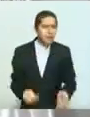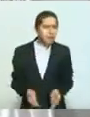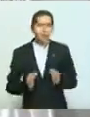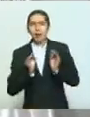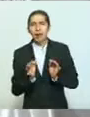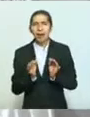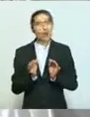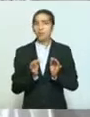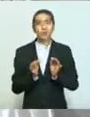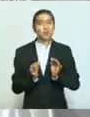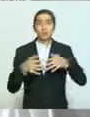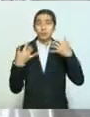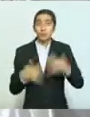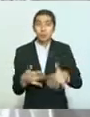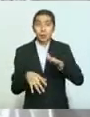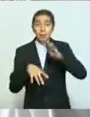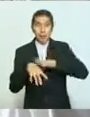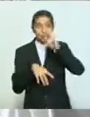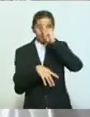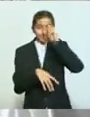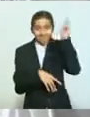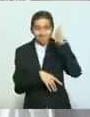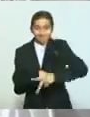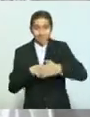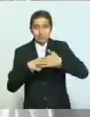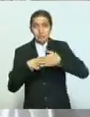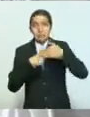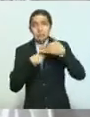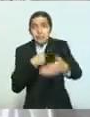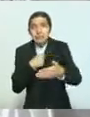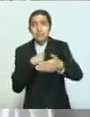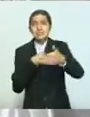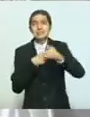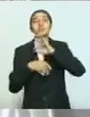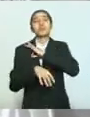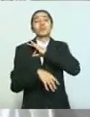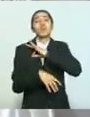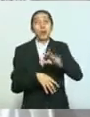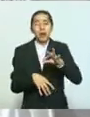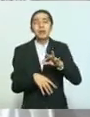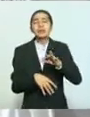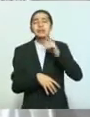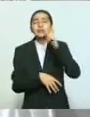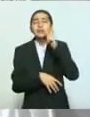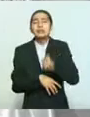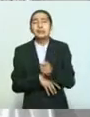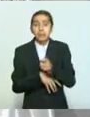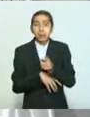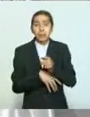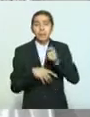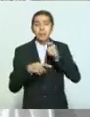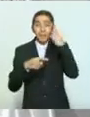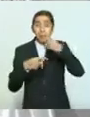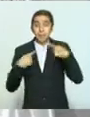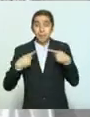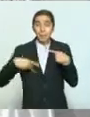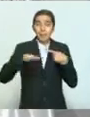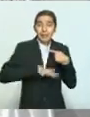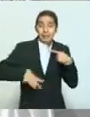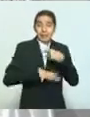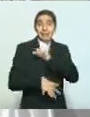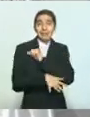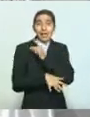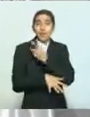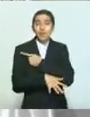puede complicar mucho y podemos entrar a escenarios para los que ningún sistema de